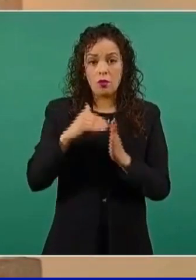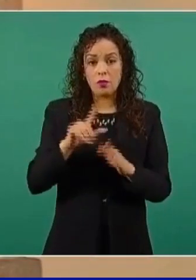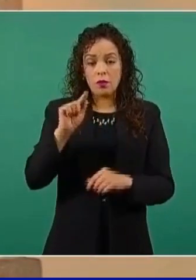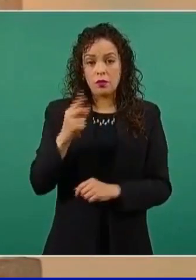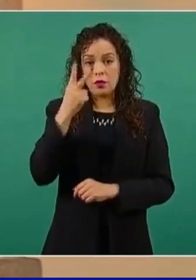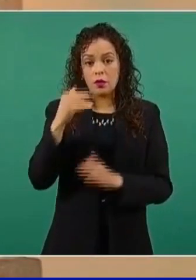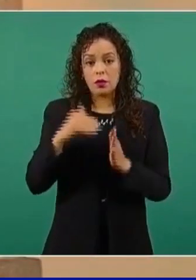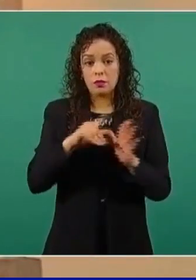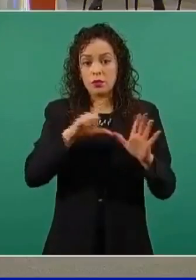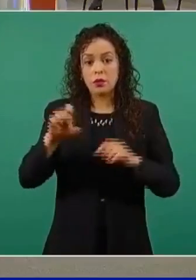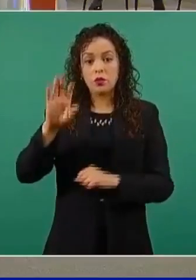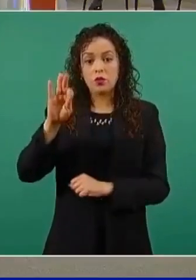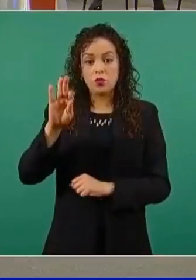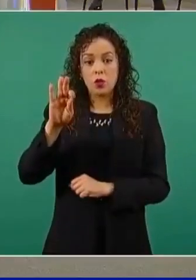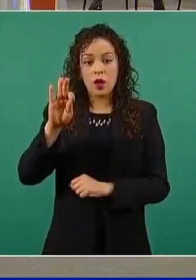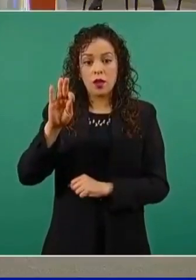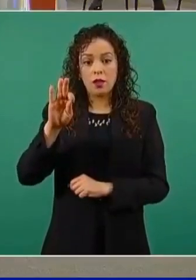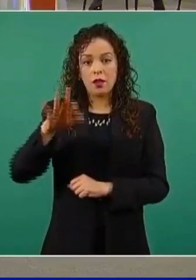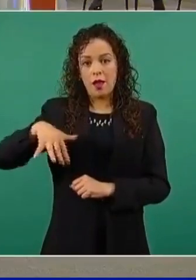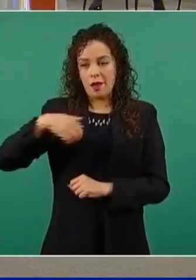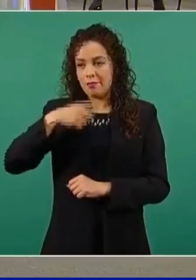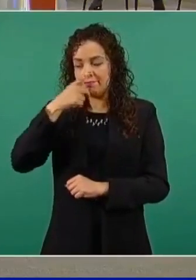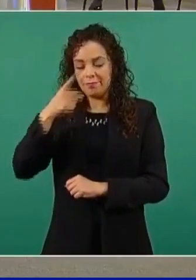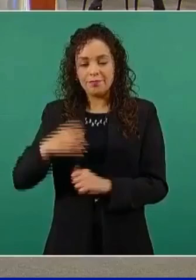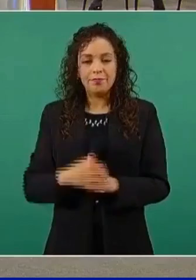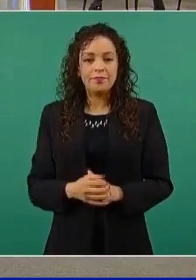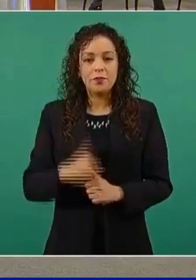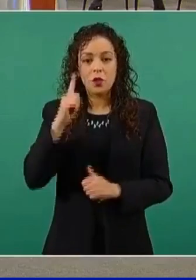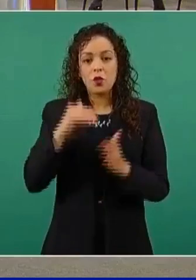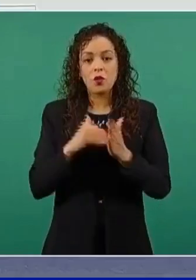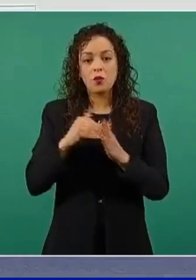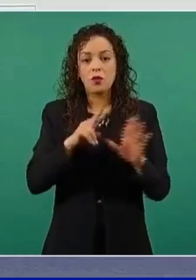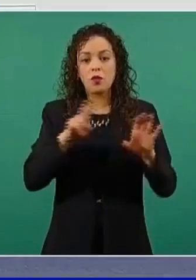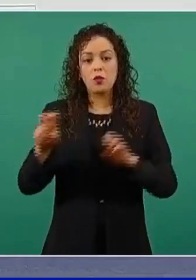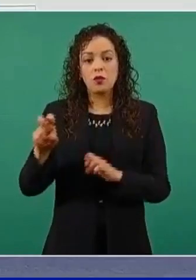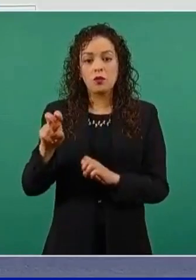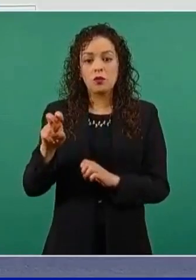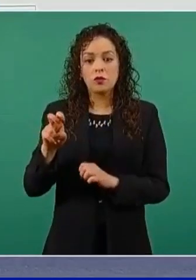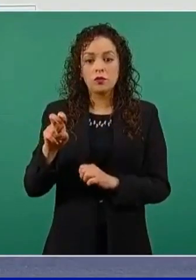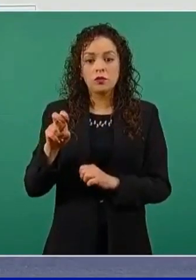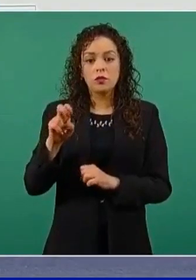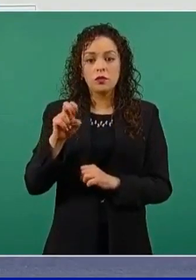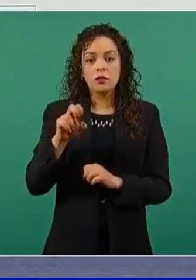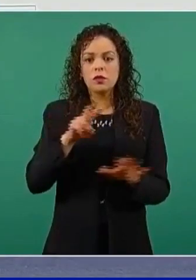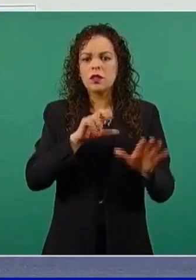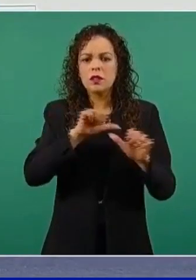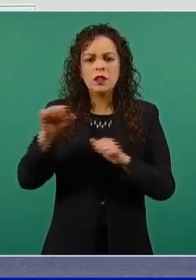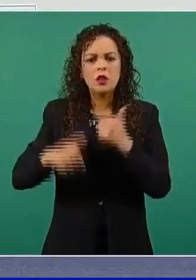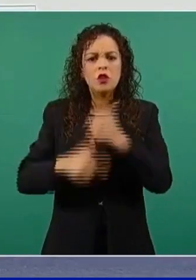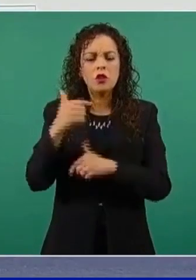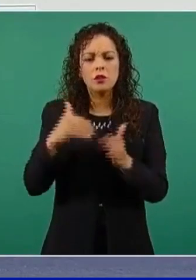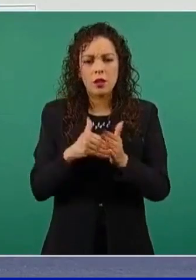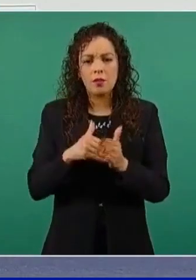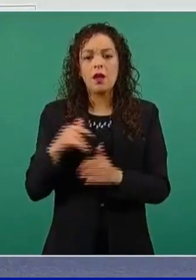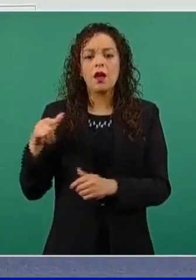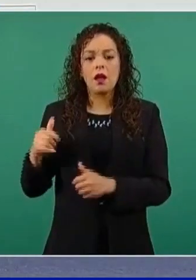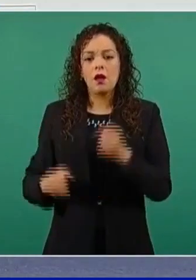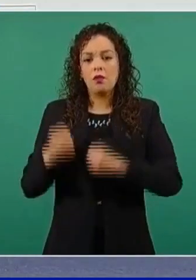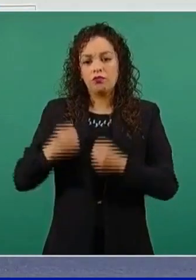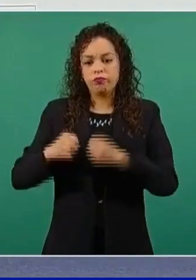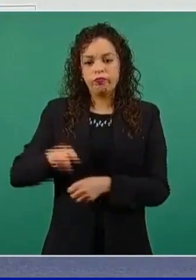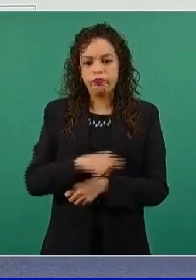.740, como ya cité. 1.612.000 por vía terrestre. Se atendieron 28